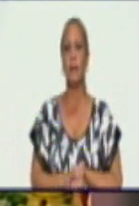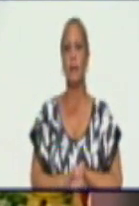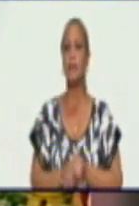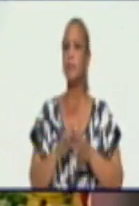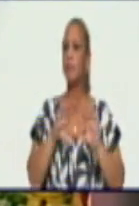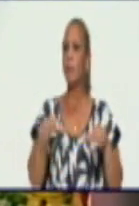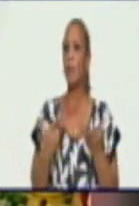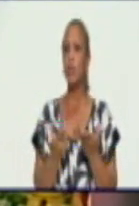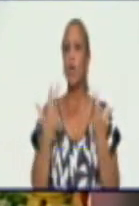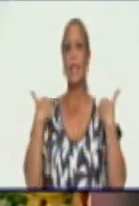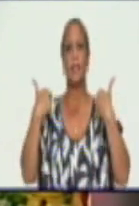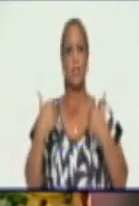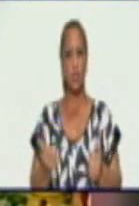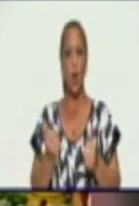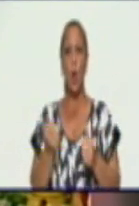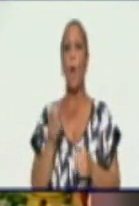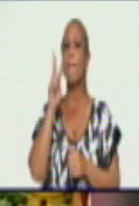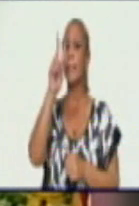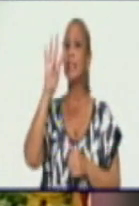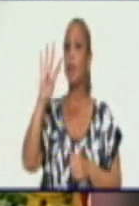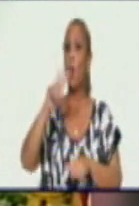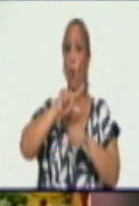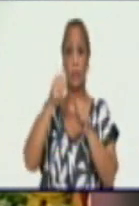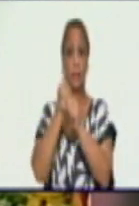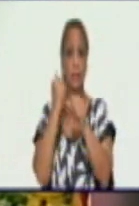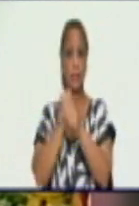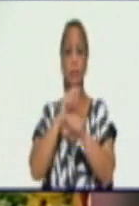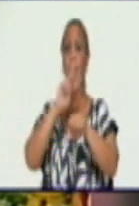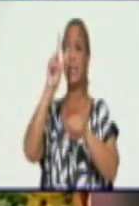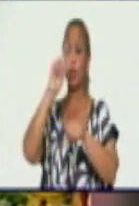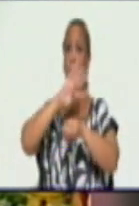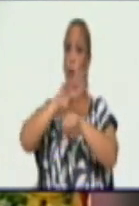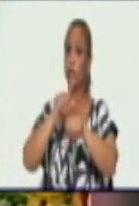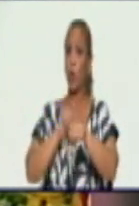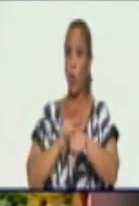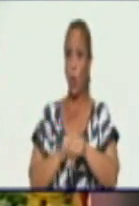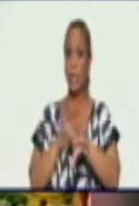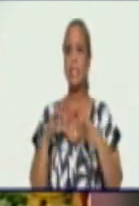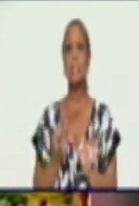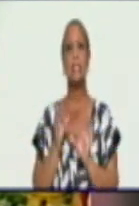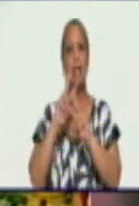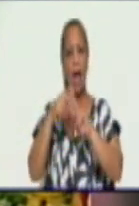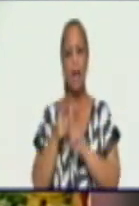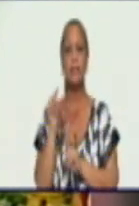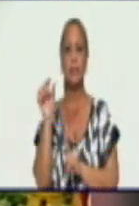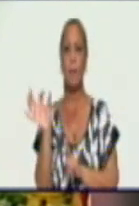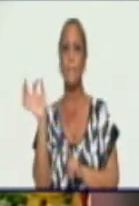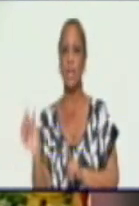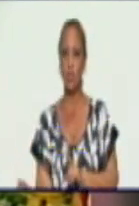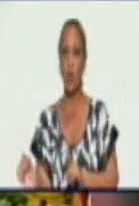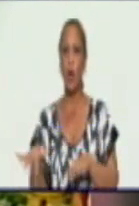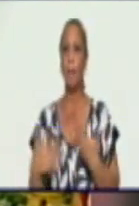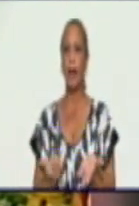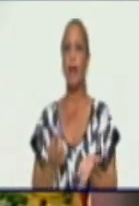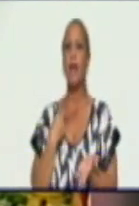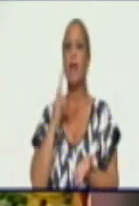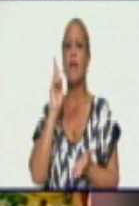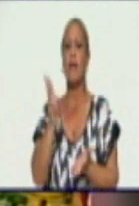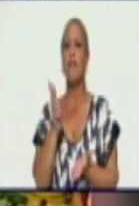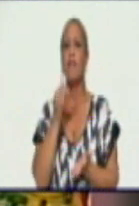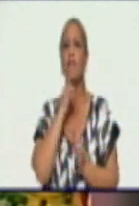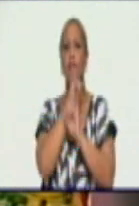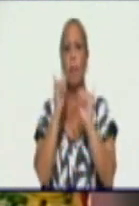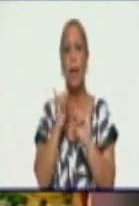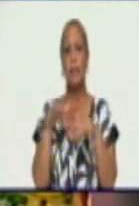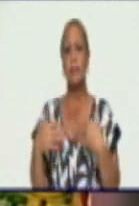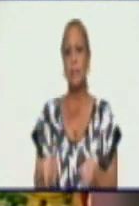vitalidad de 24 horas, en el cual radica siempre una persona facultada para la toma de decisión y orientar a